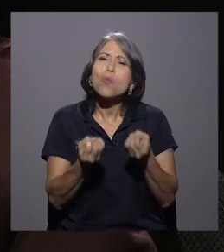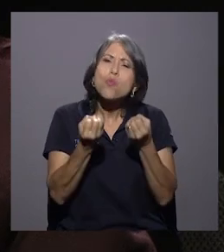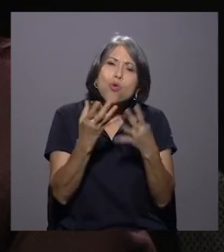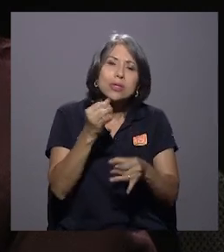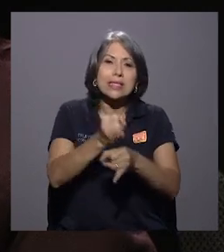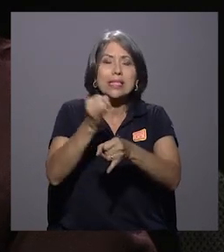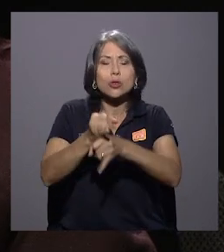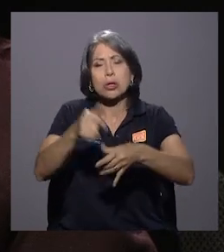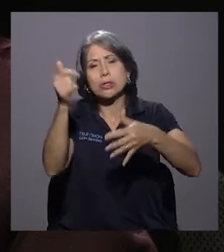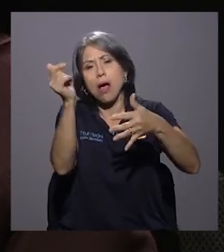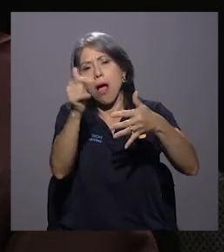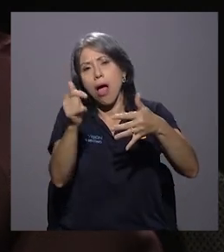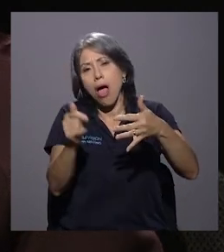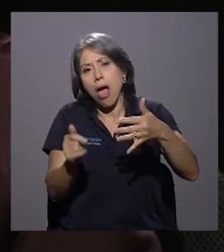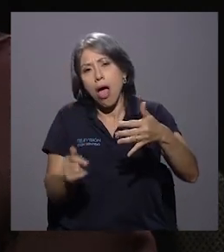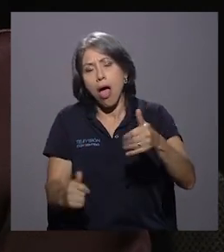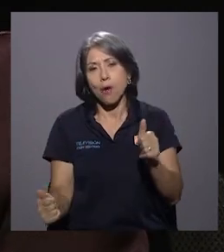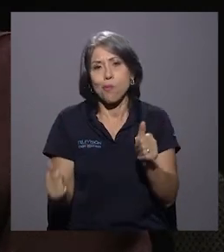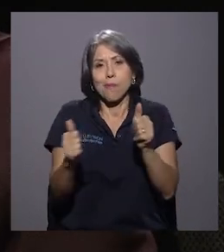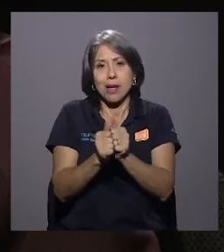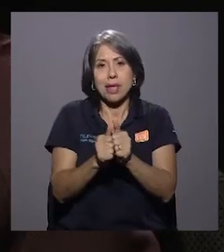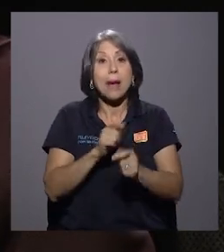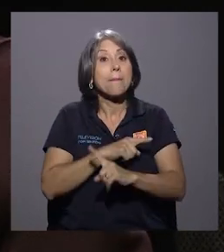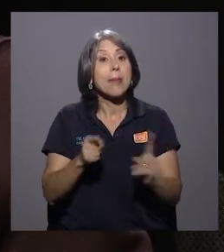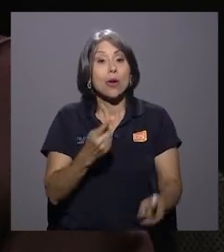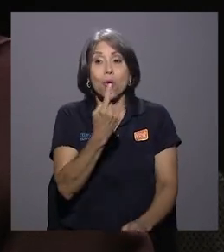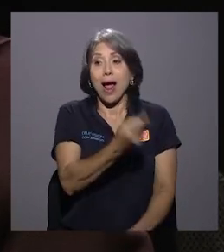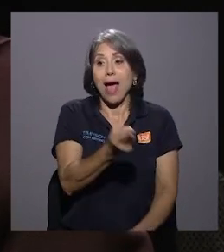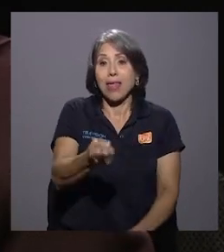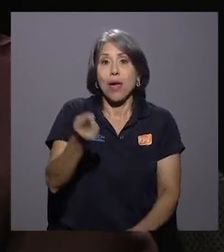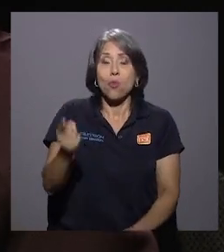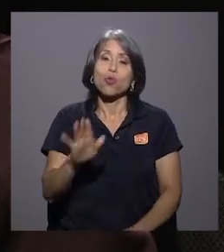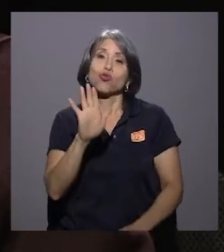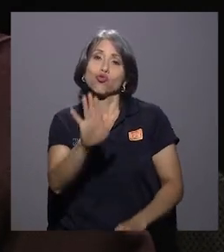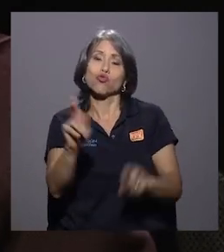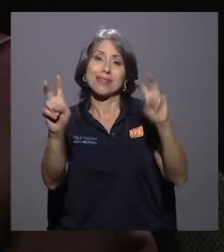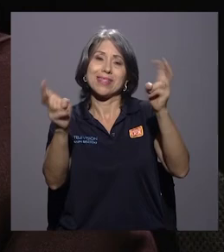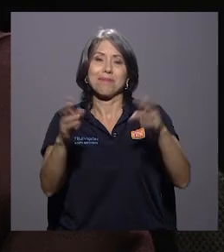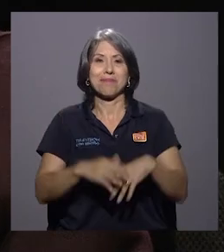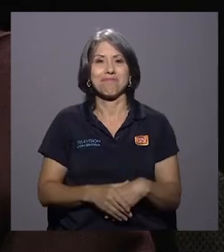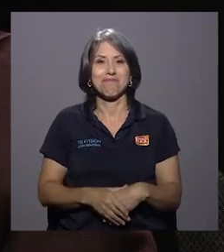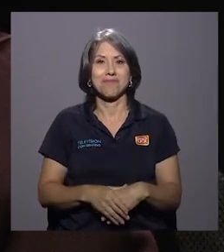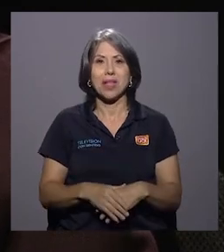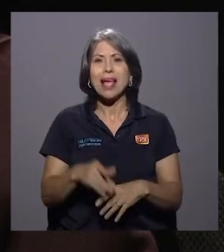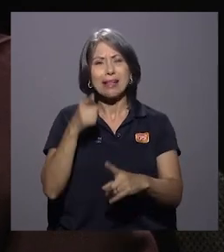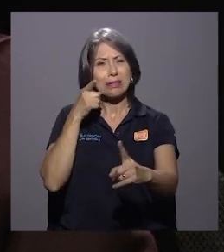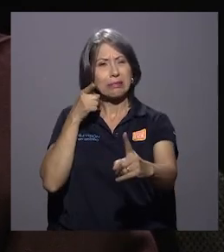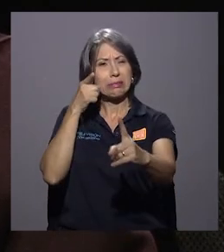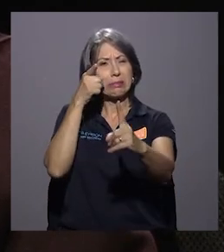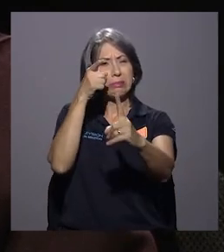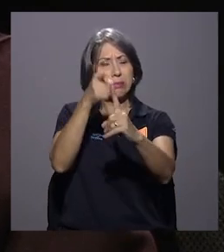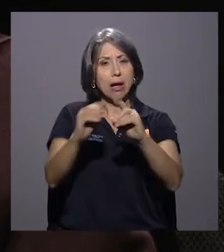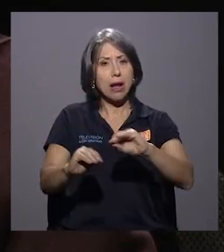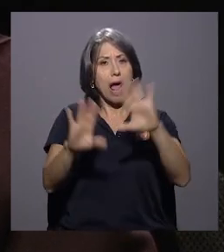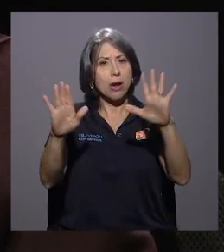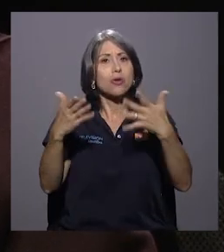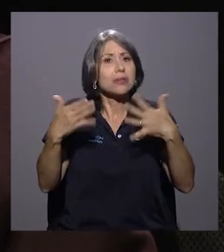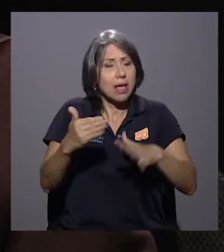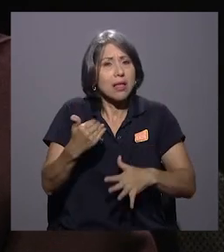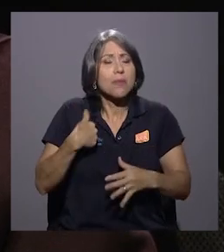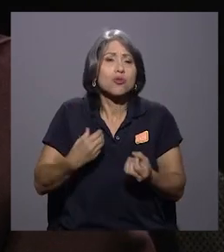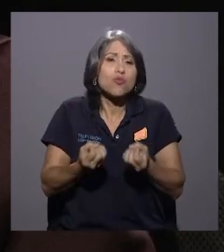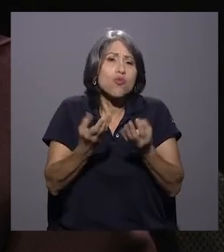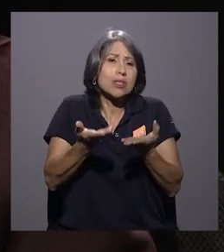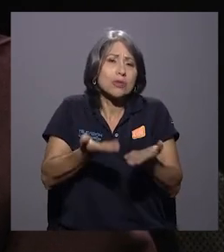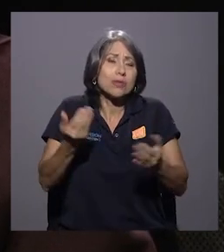nos acompañan en este proceso, pero cada una dentro de su ámbito de competencia. Y la línea está clara, tenemos muchos instrumentos que se han venido